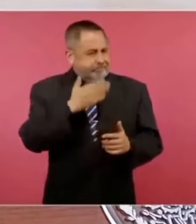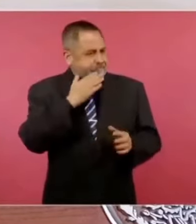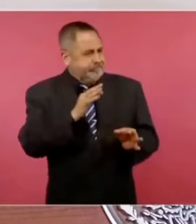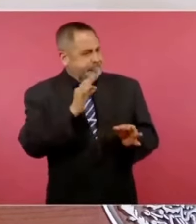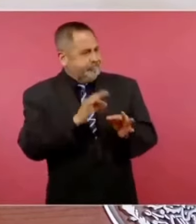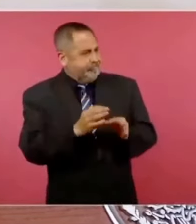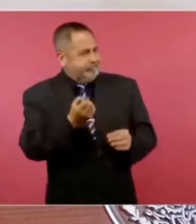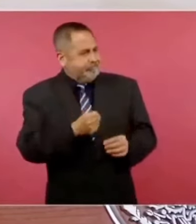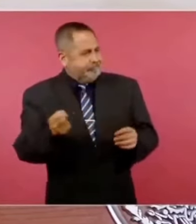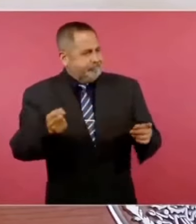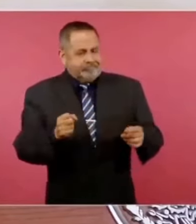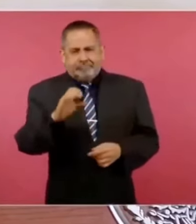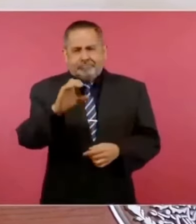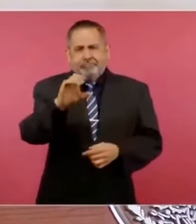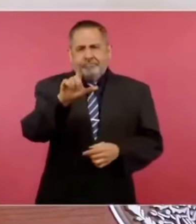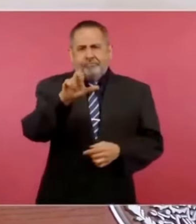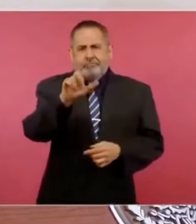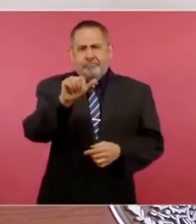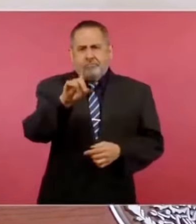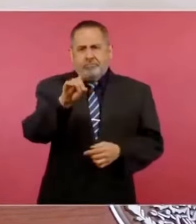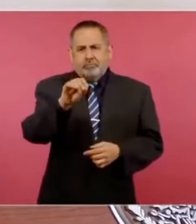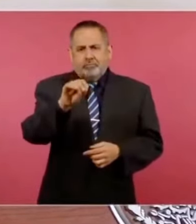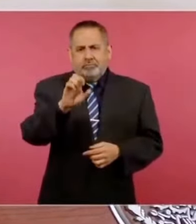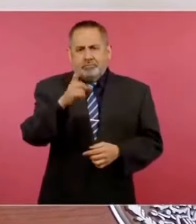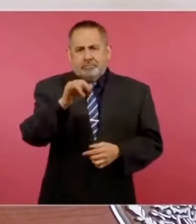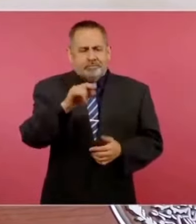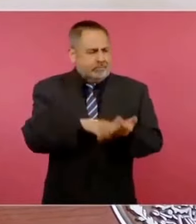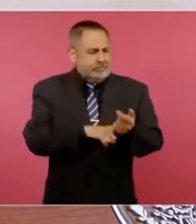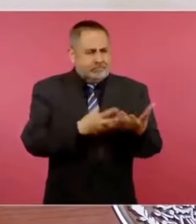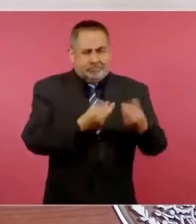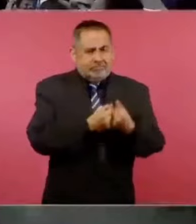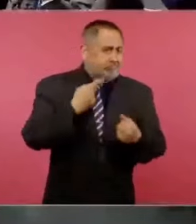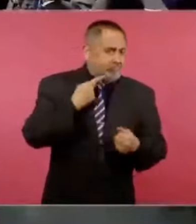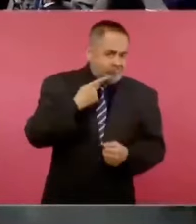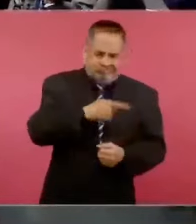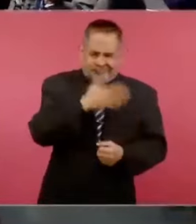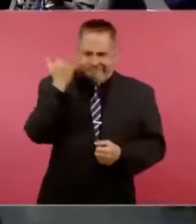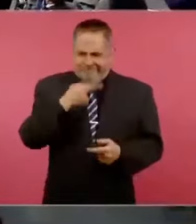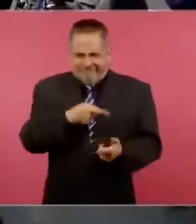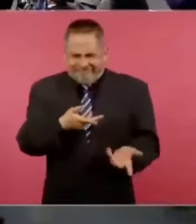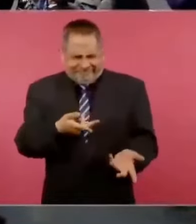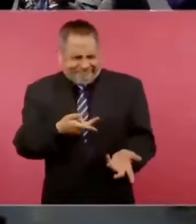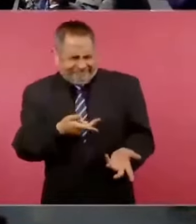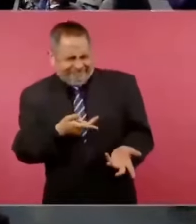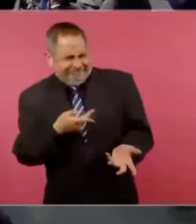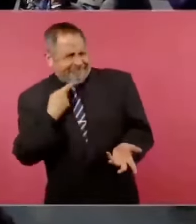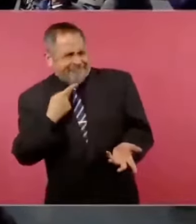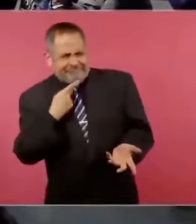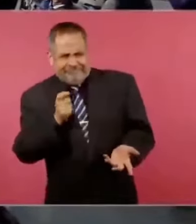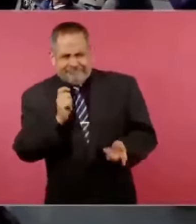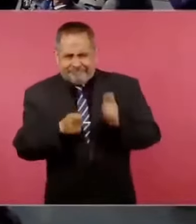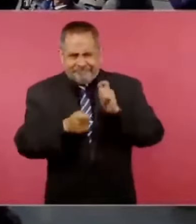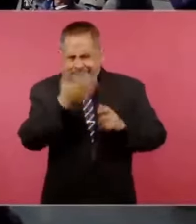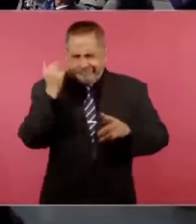Claudio X González, pero para la política no, o sea,